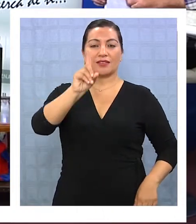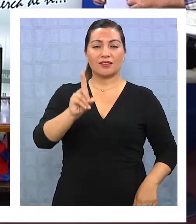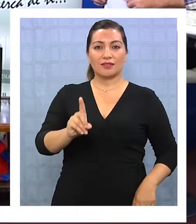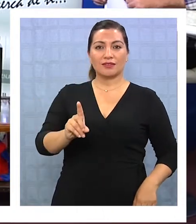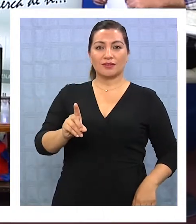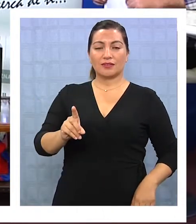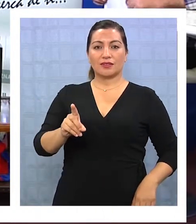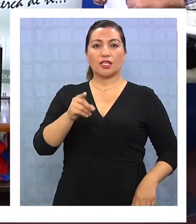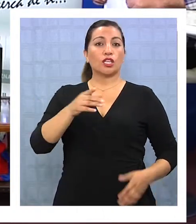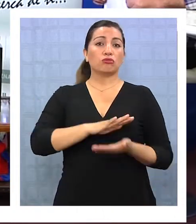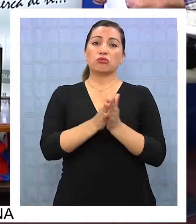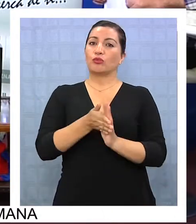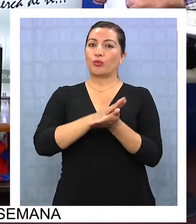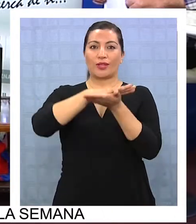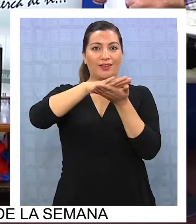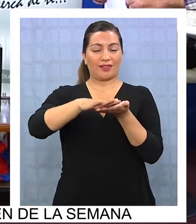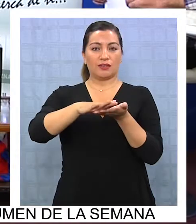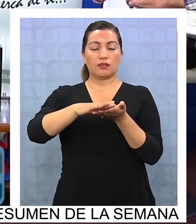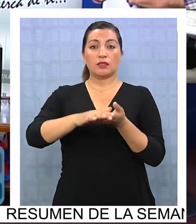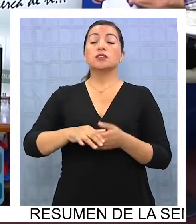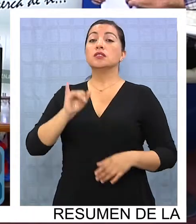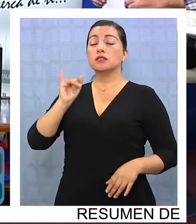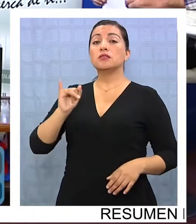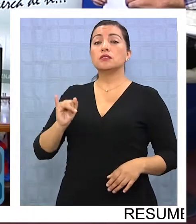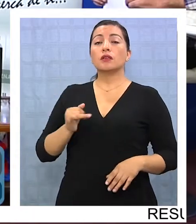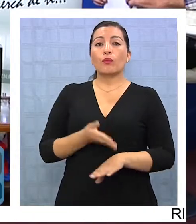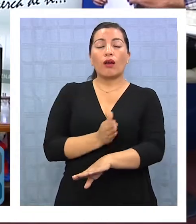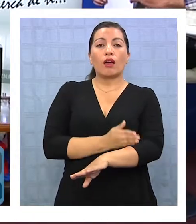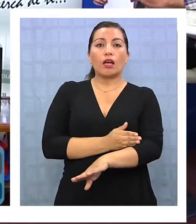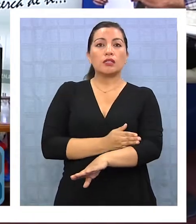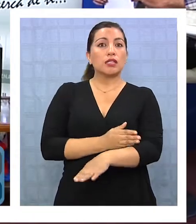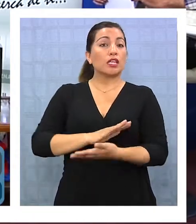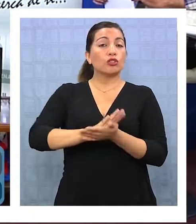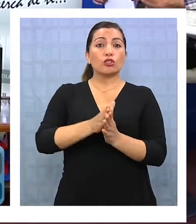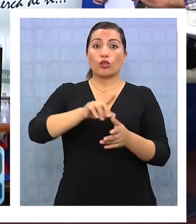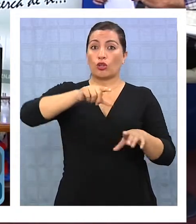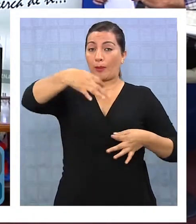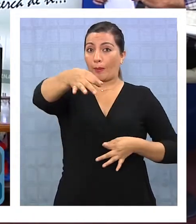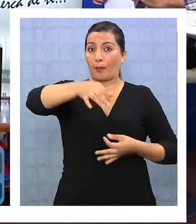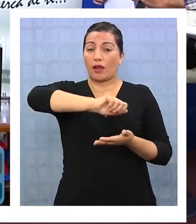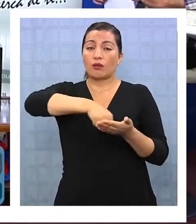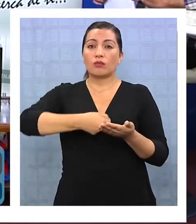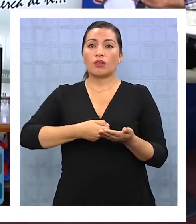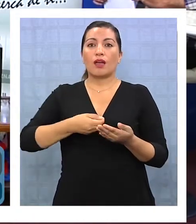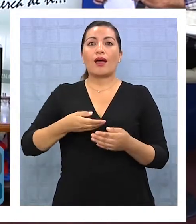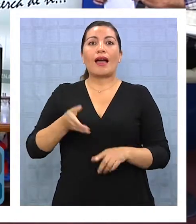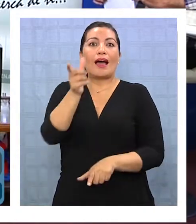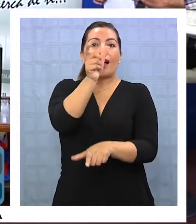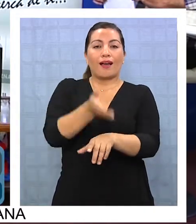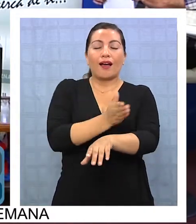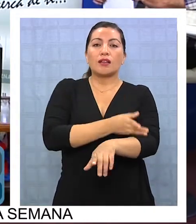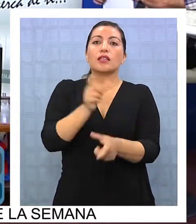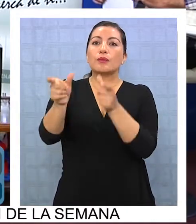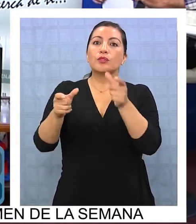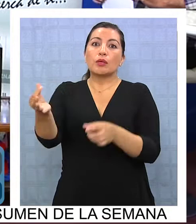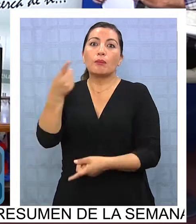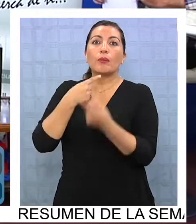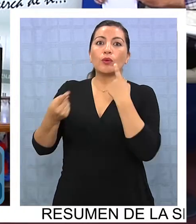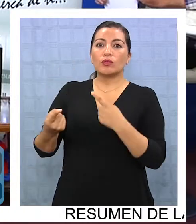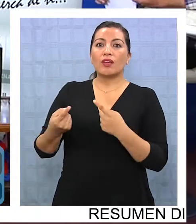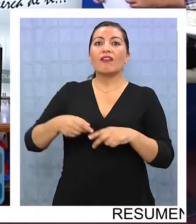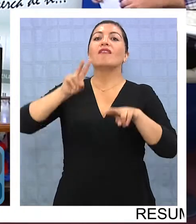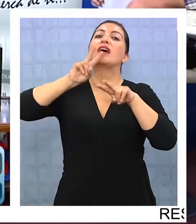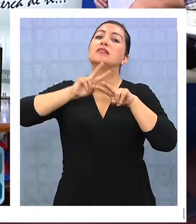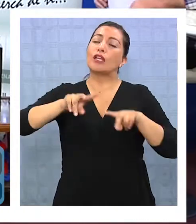y de manera gratuita. Sí, incluso antes de que se concretara este convenio, nosotros ya nos estaban consultando, nos decían, bueno, van a